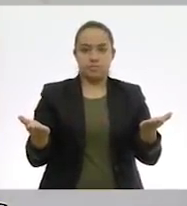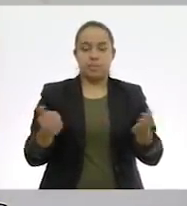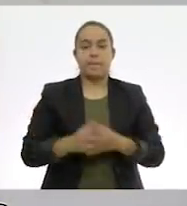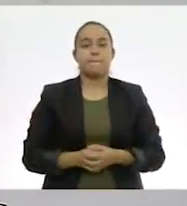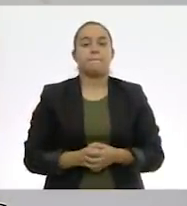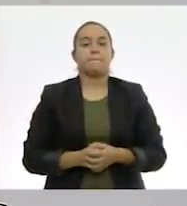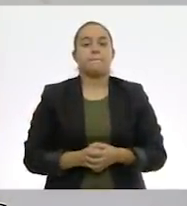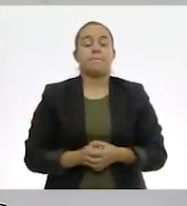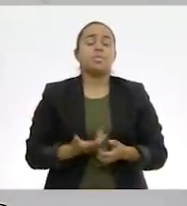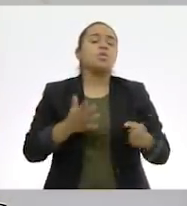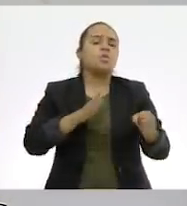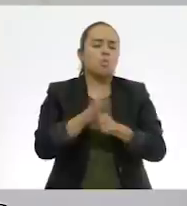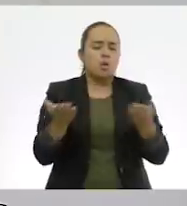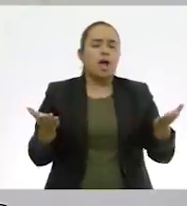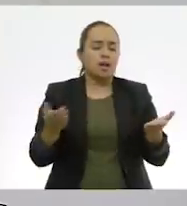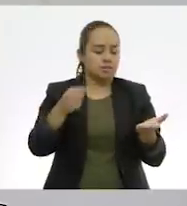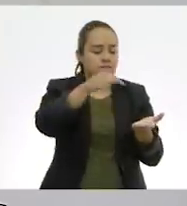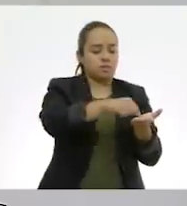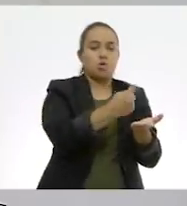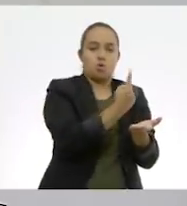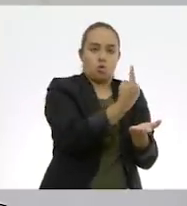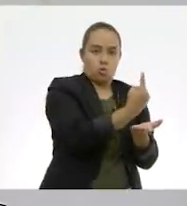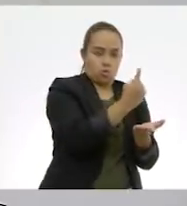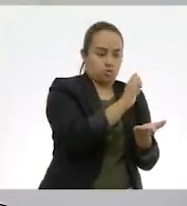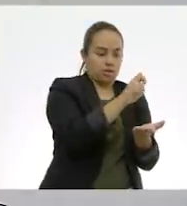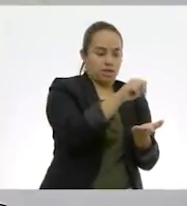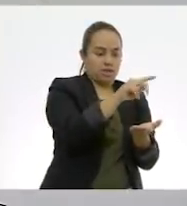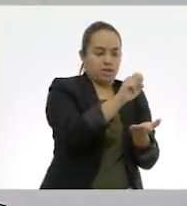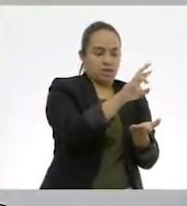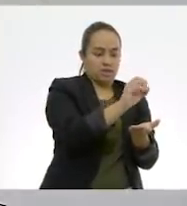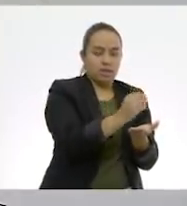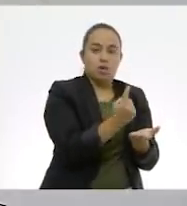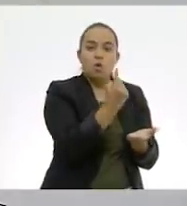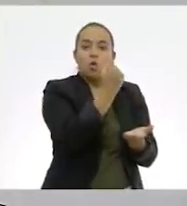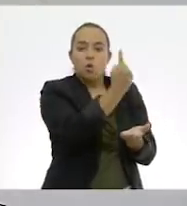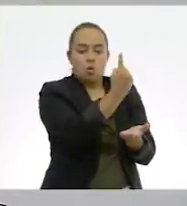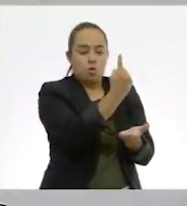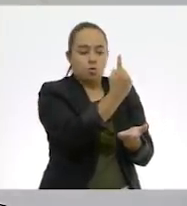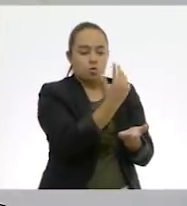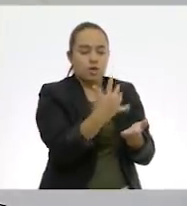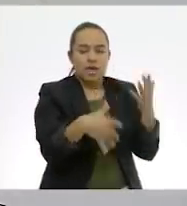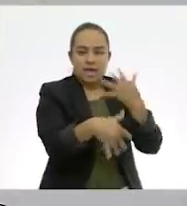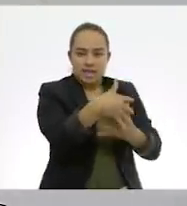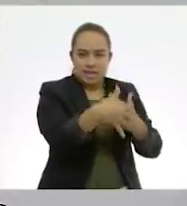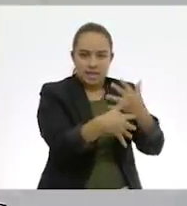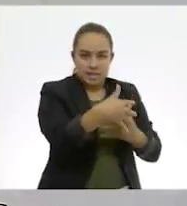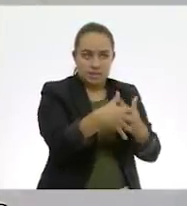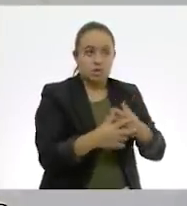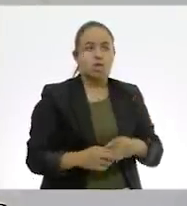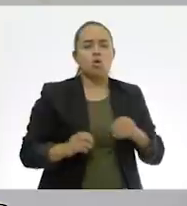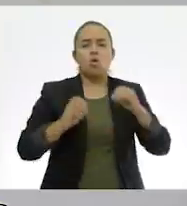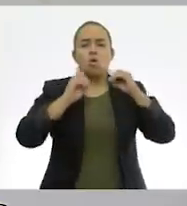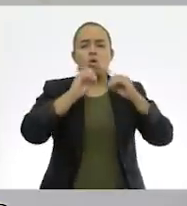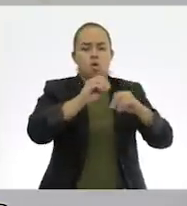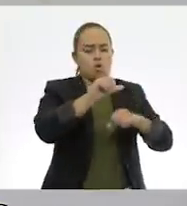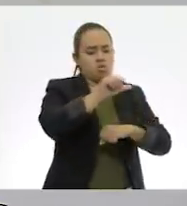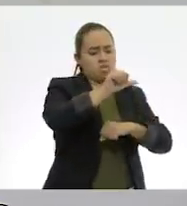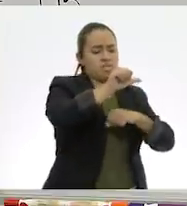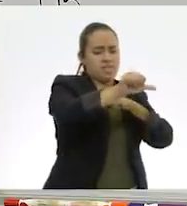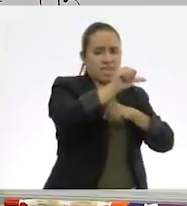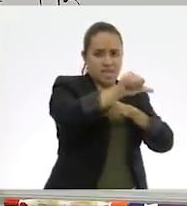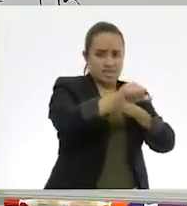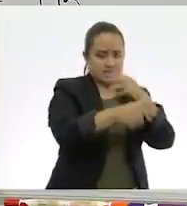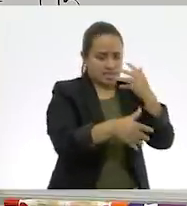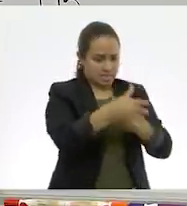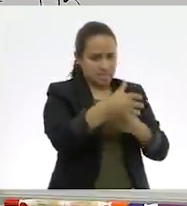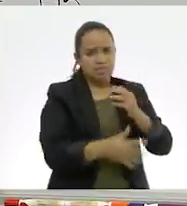Así es. Es un entero. Un entero. Un quinceavo. Un quinceavo. O si le quieren poner dieciséis quinceavos, también es